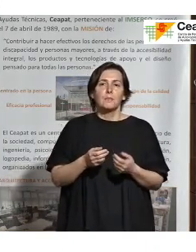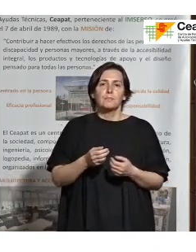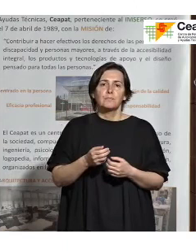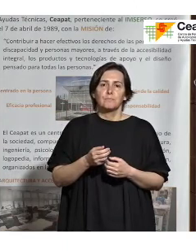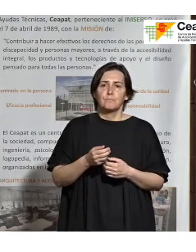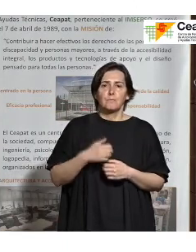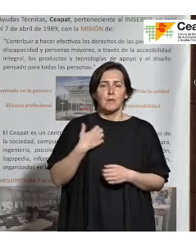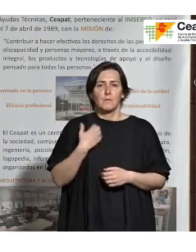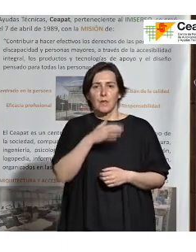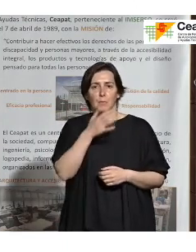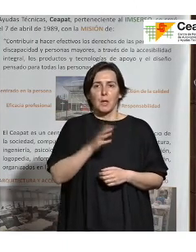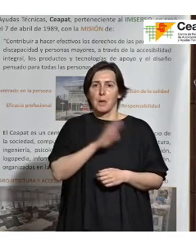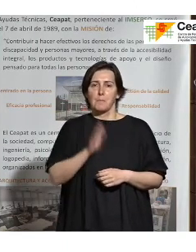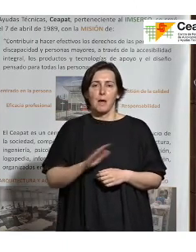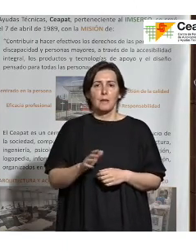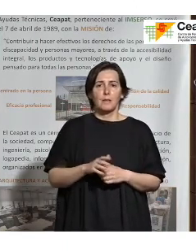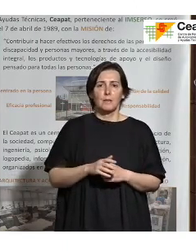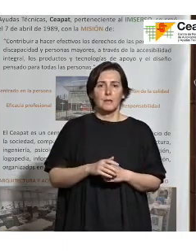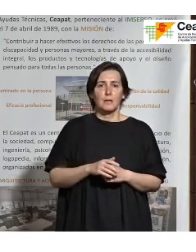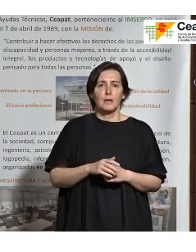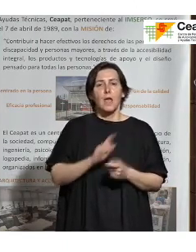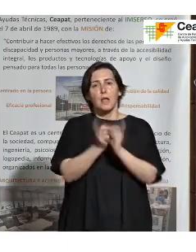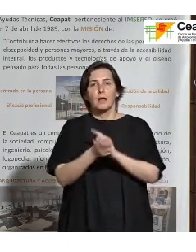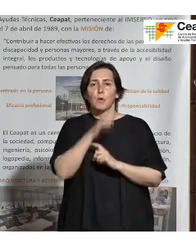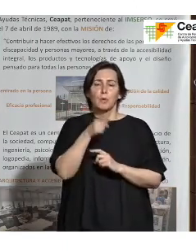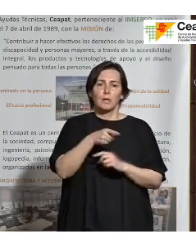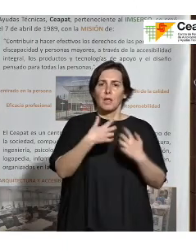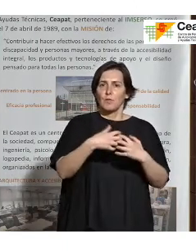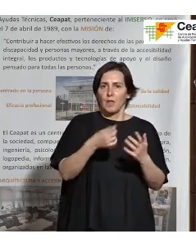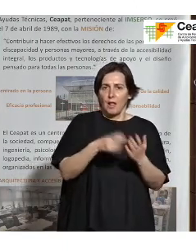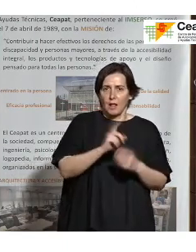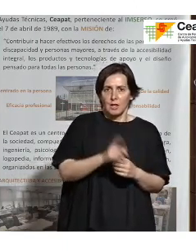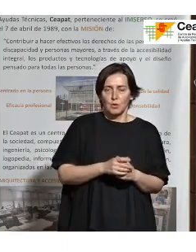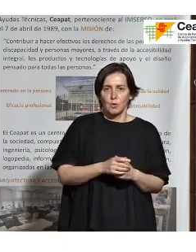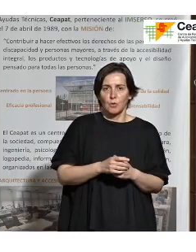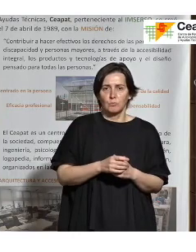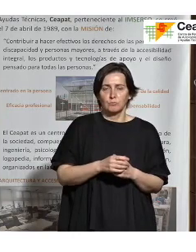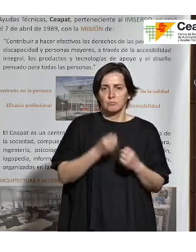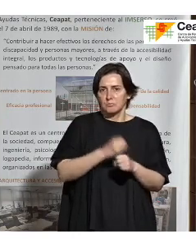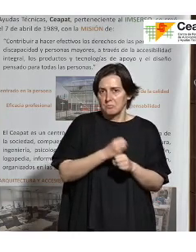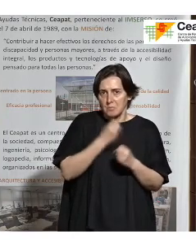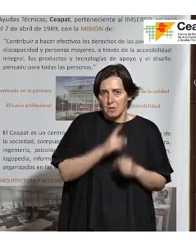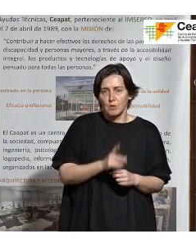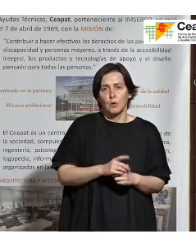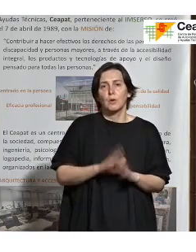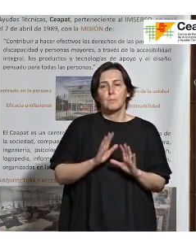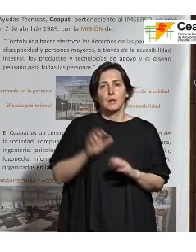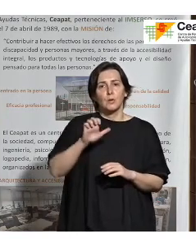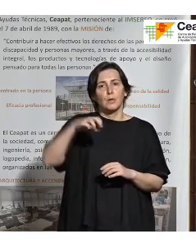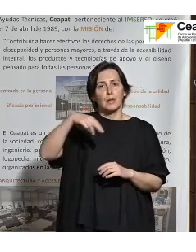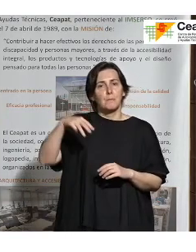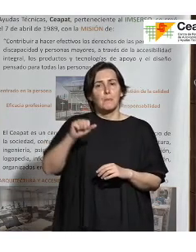parecía que es que el que se cambiaba lo hacía muy mal en lo anterior. No, en el sentido de lo que dice Emma,